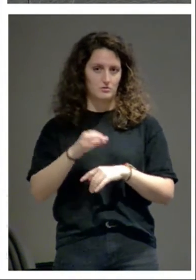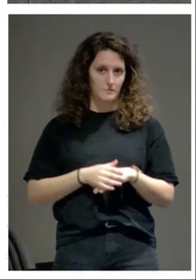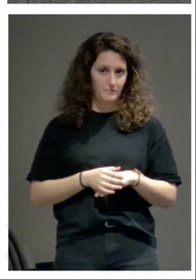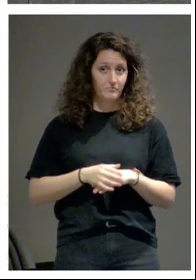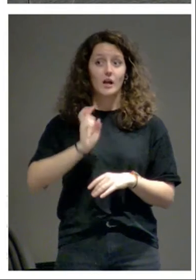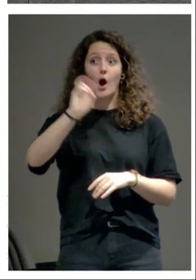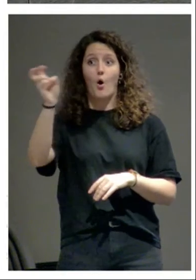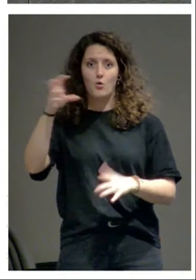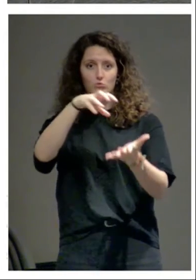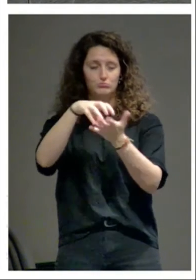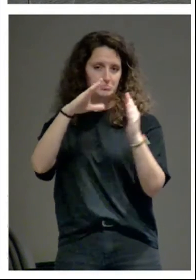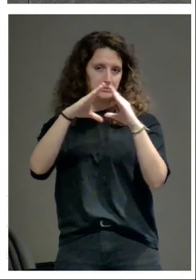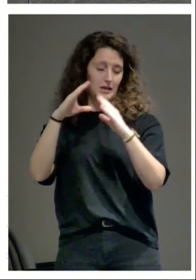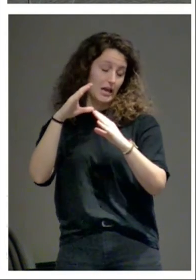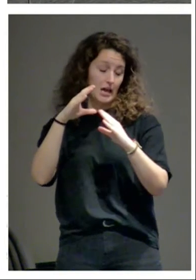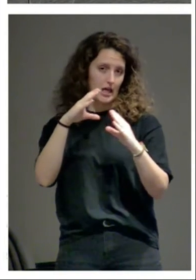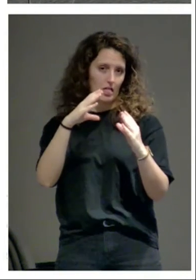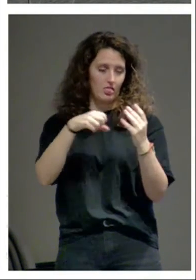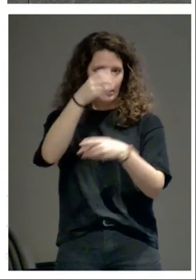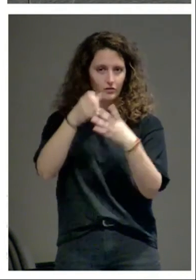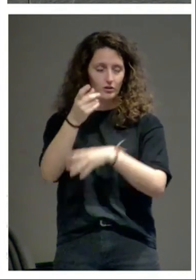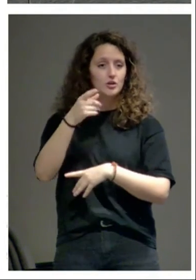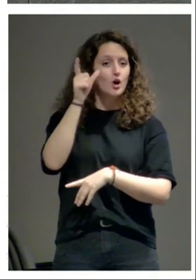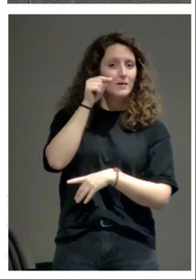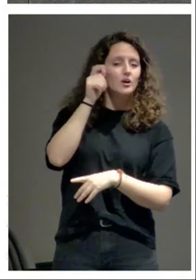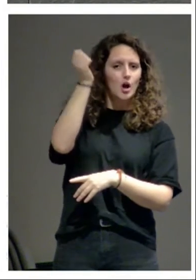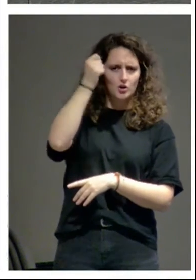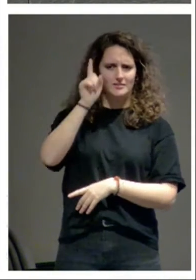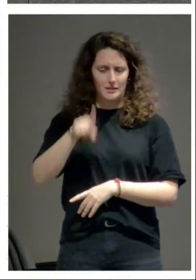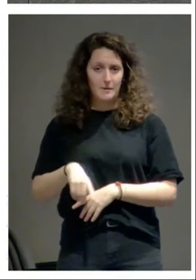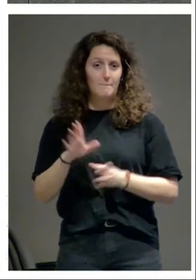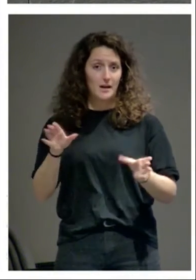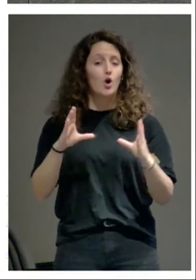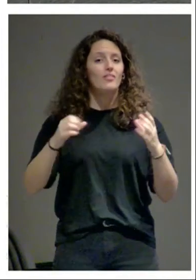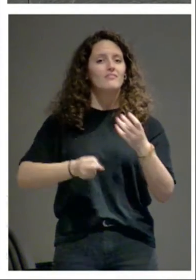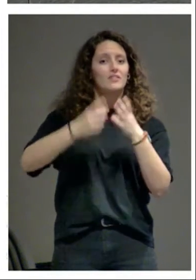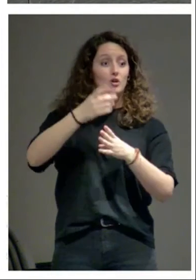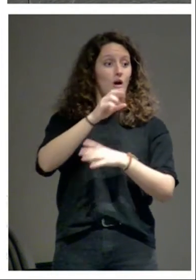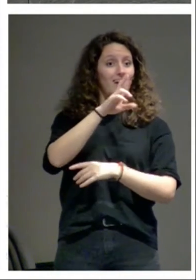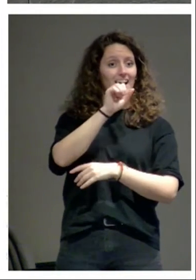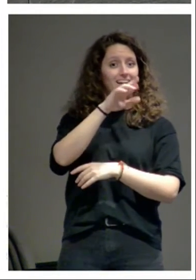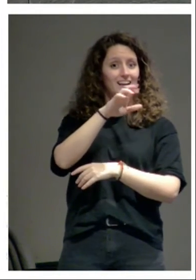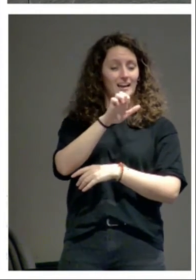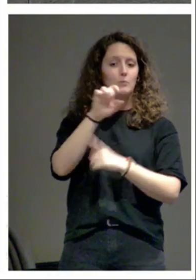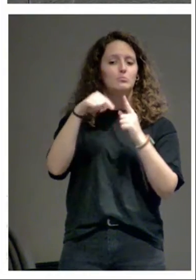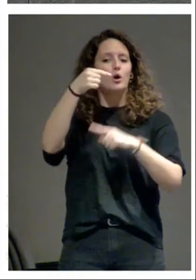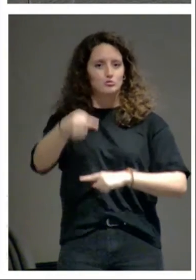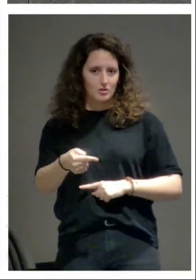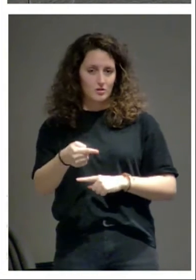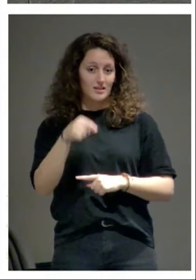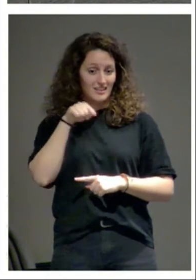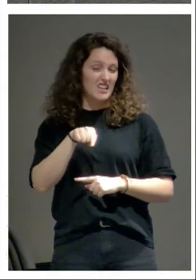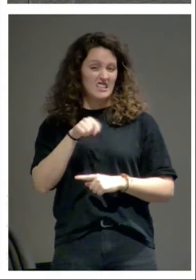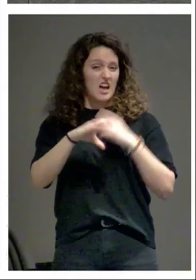está en otros edificios del románico aragonés pero que son edificios posteriores a Leire y este aparejo no es el